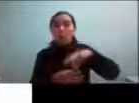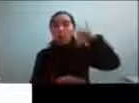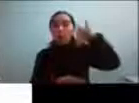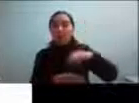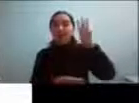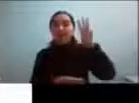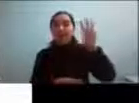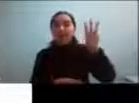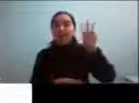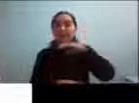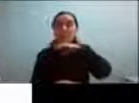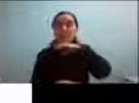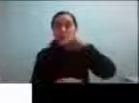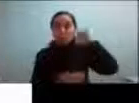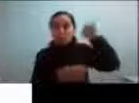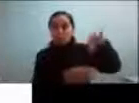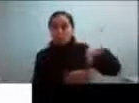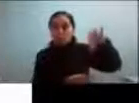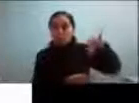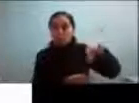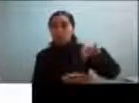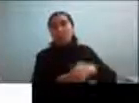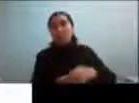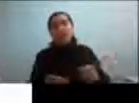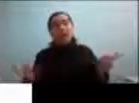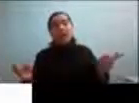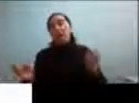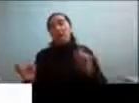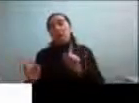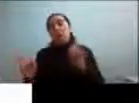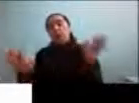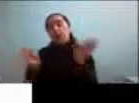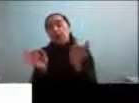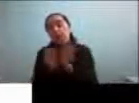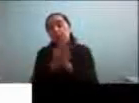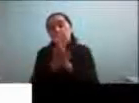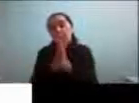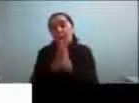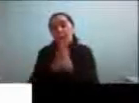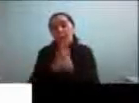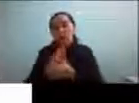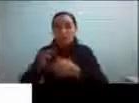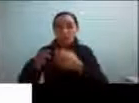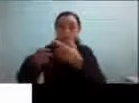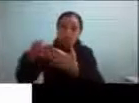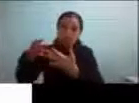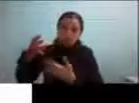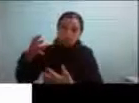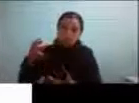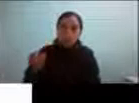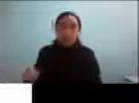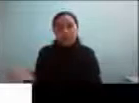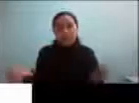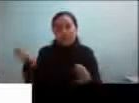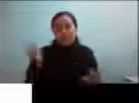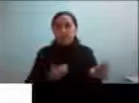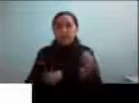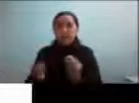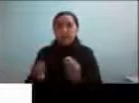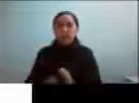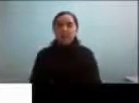no voy a entrar en todos los resultados de esto porque además también hay otras sub pruebas entre medio pero